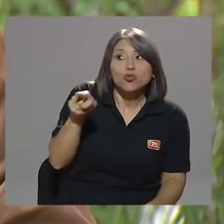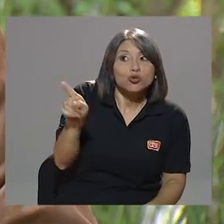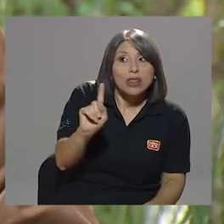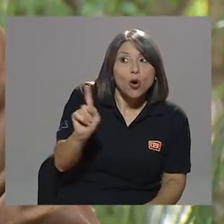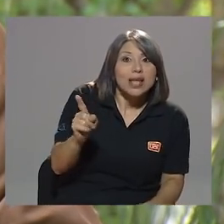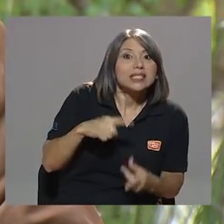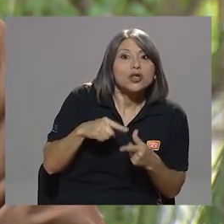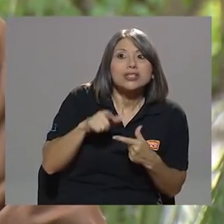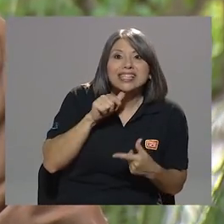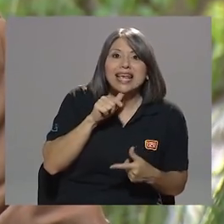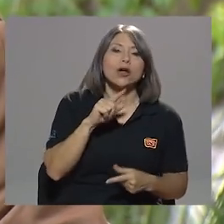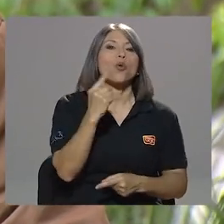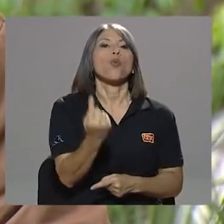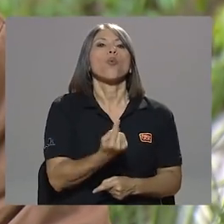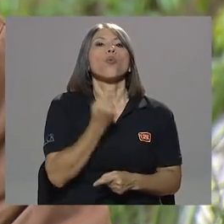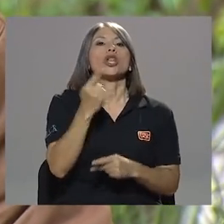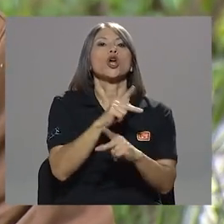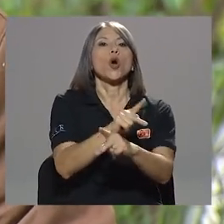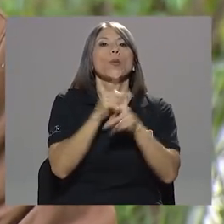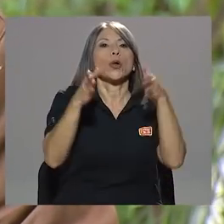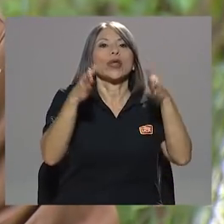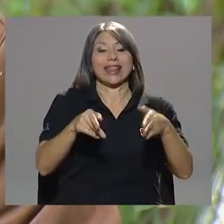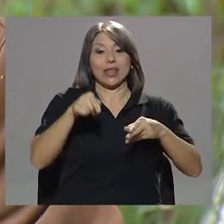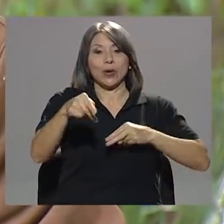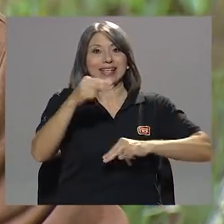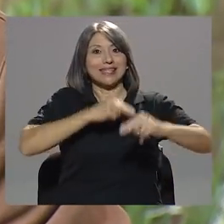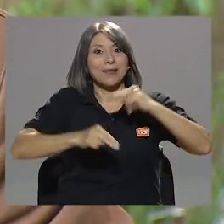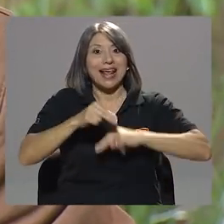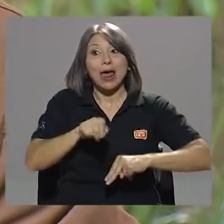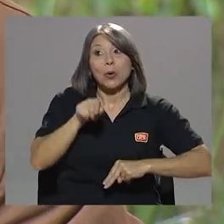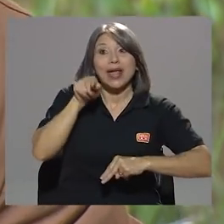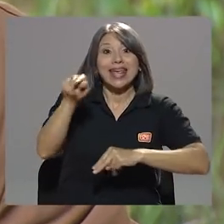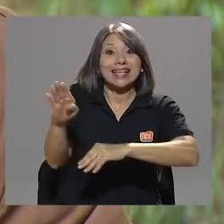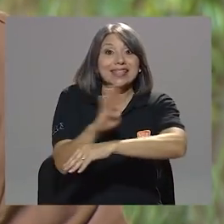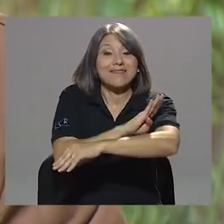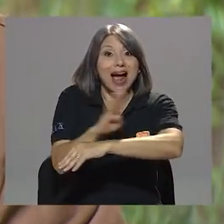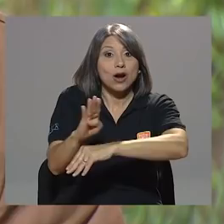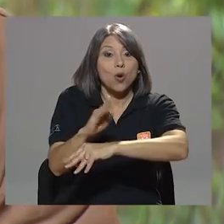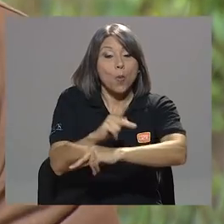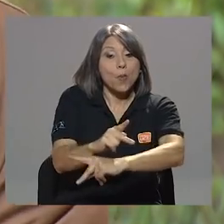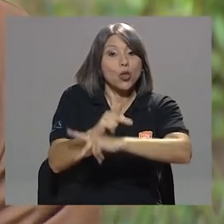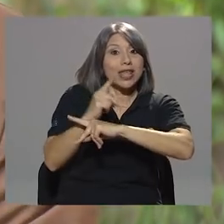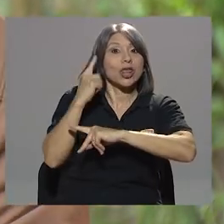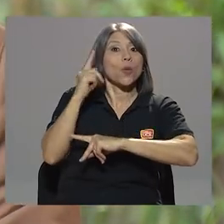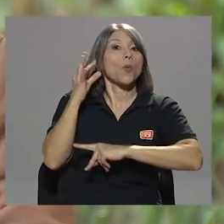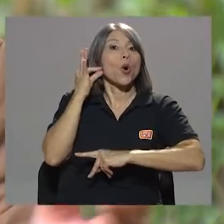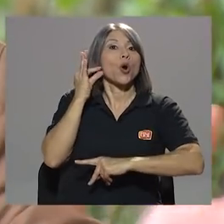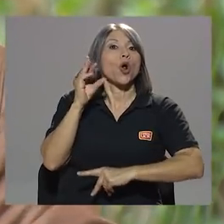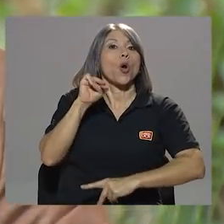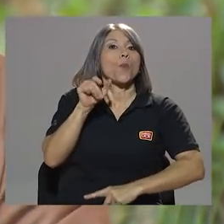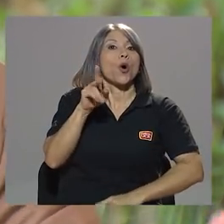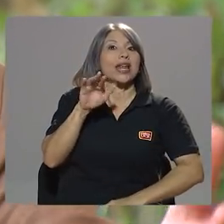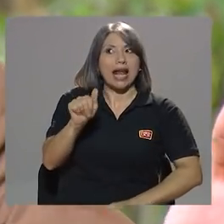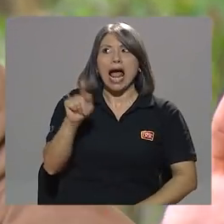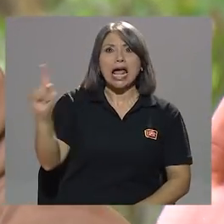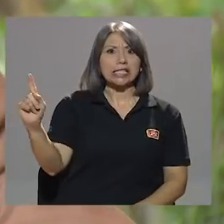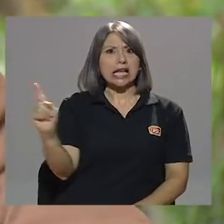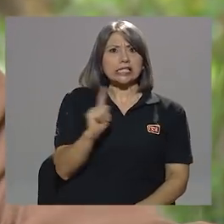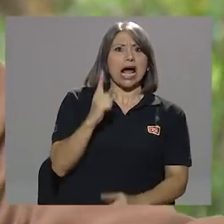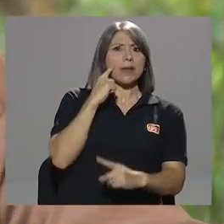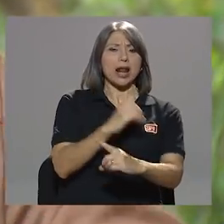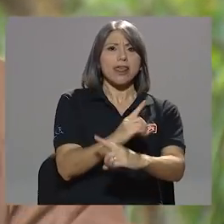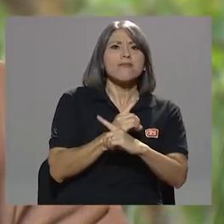protegido que hay en este mercado, en ese banco, por doña Mónica, que sale doña Mónica a defenderlo, sale